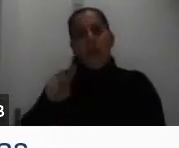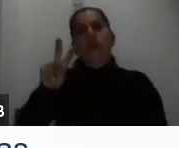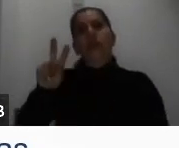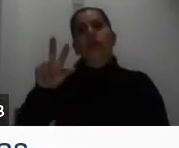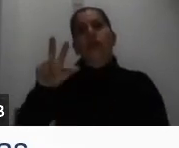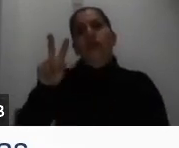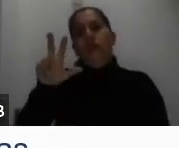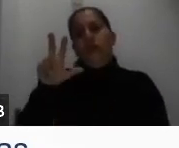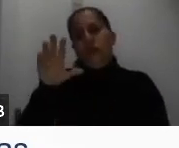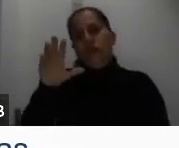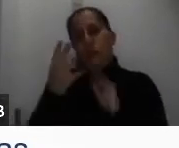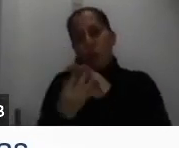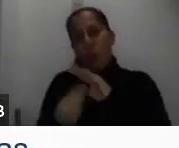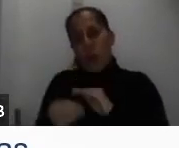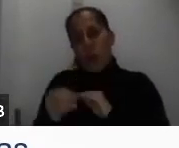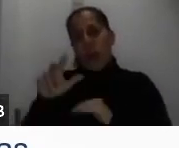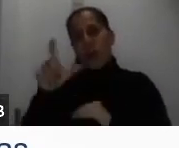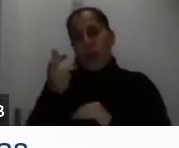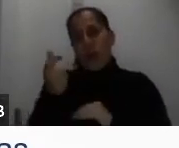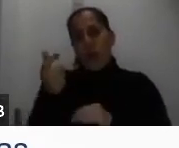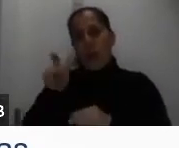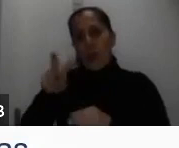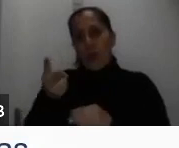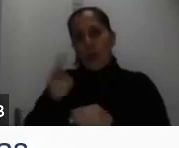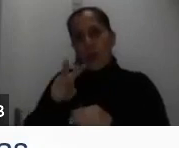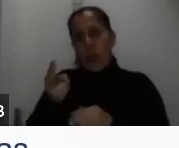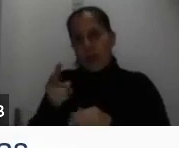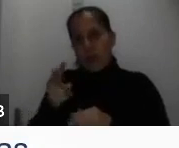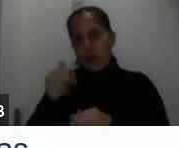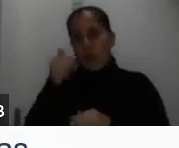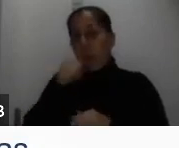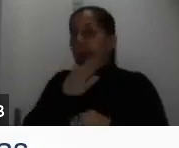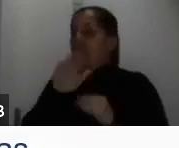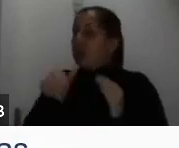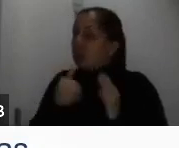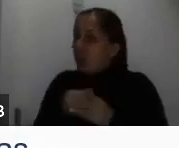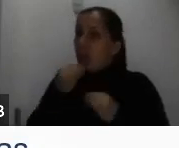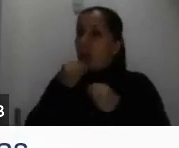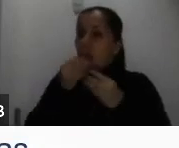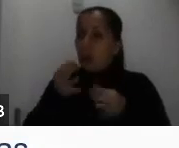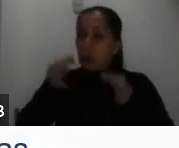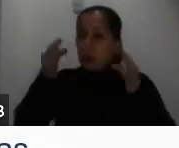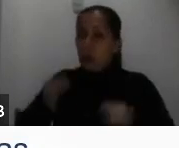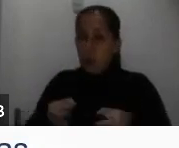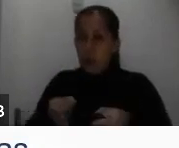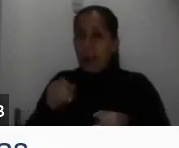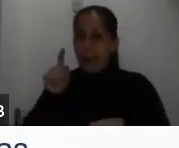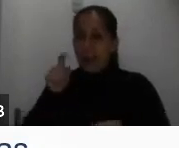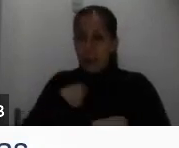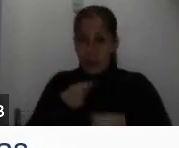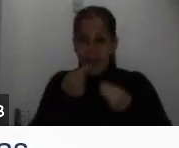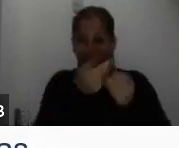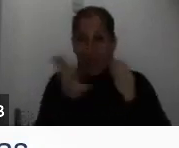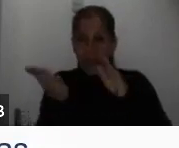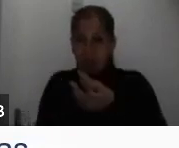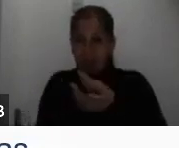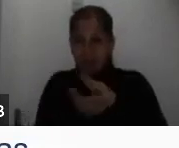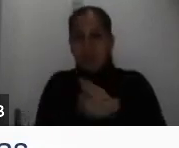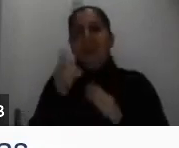De nuevo les recuerdo, toda declaración jurada que ustedes entreguen requiere la copia de cédula de la persona